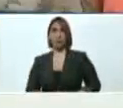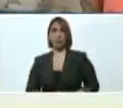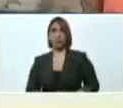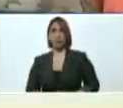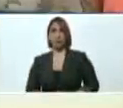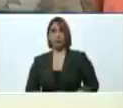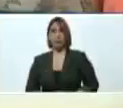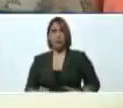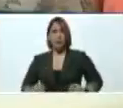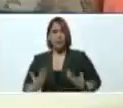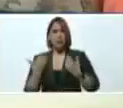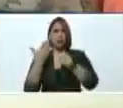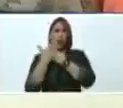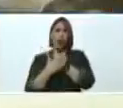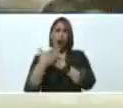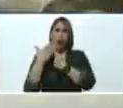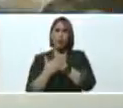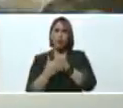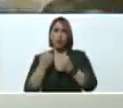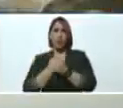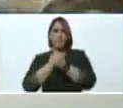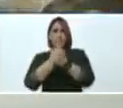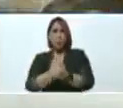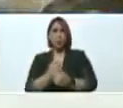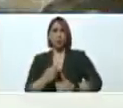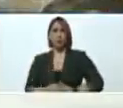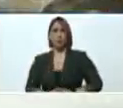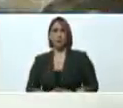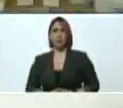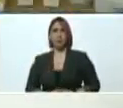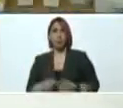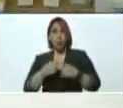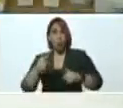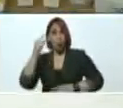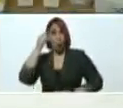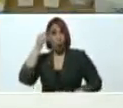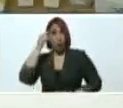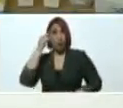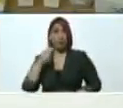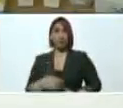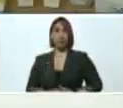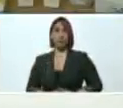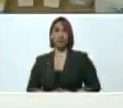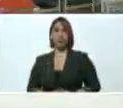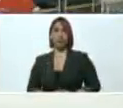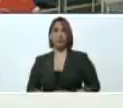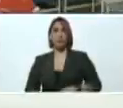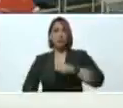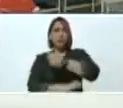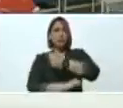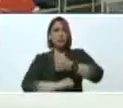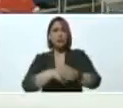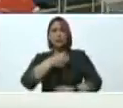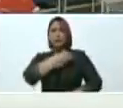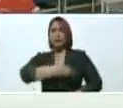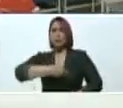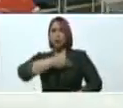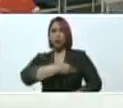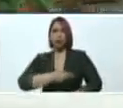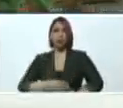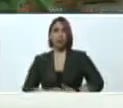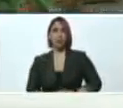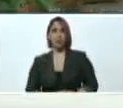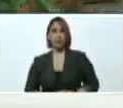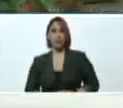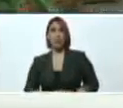de cariño, de amor. Como la otra vez, una base de misiones le